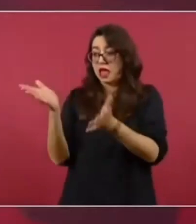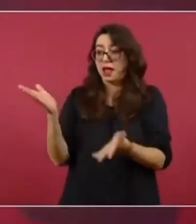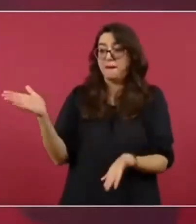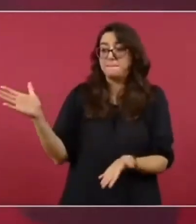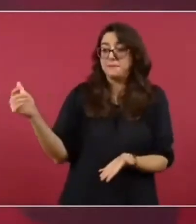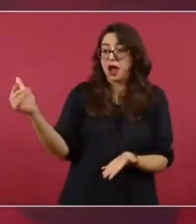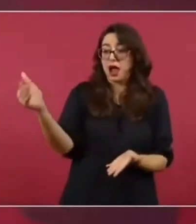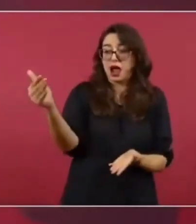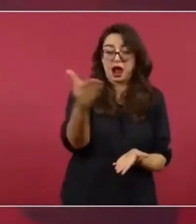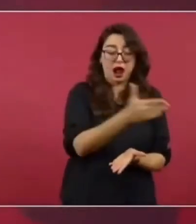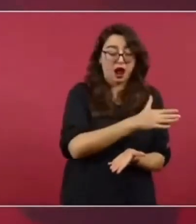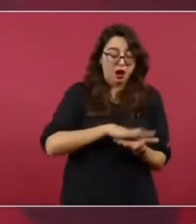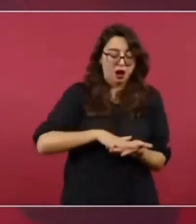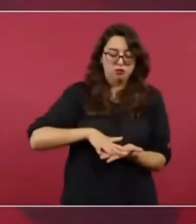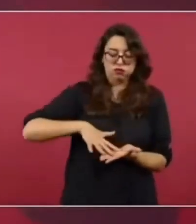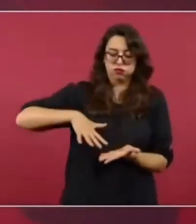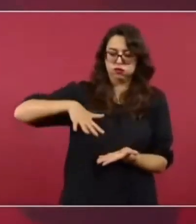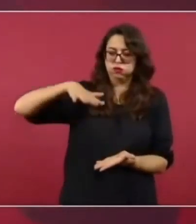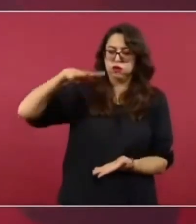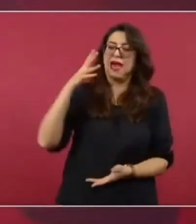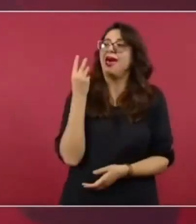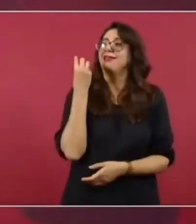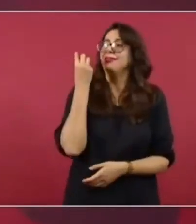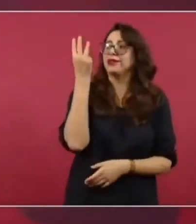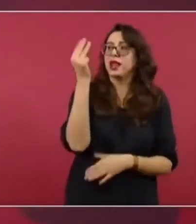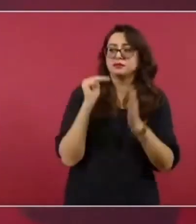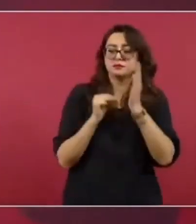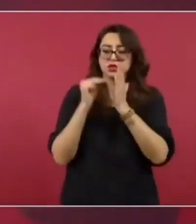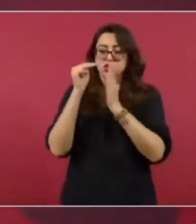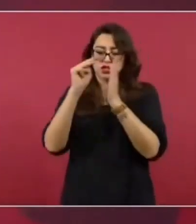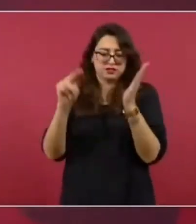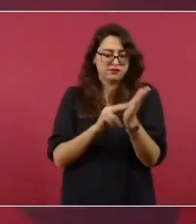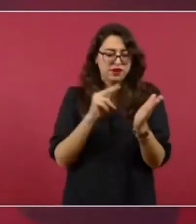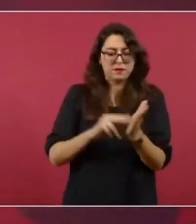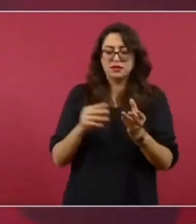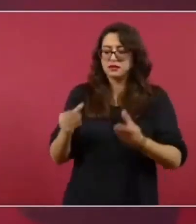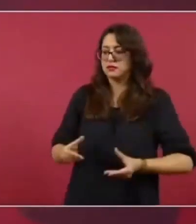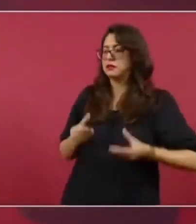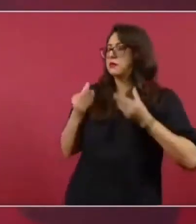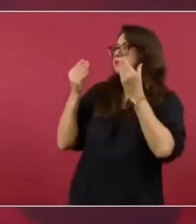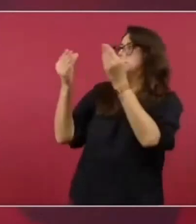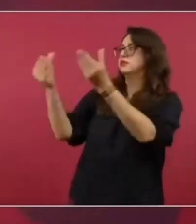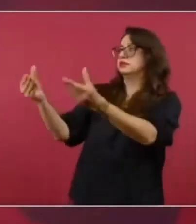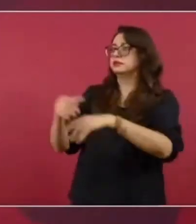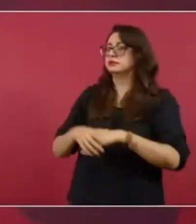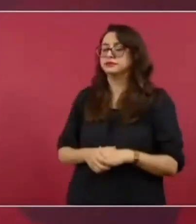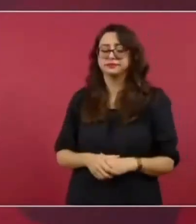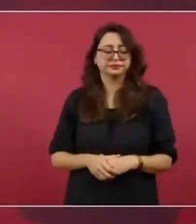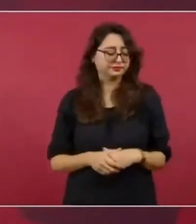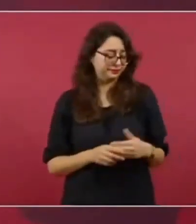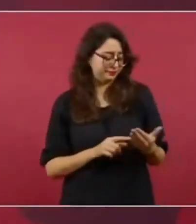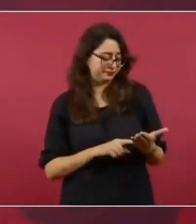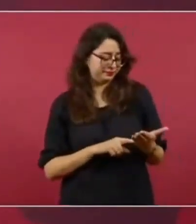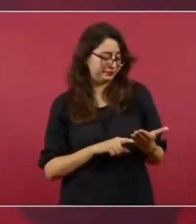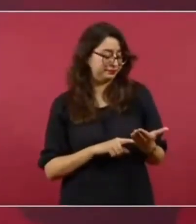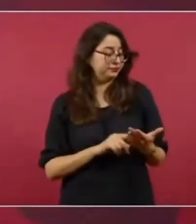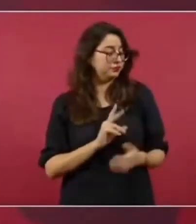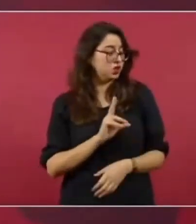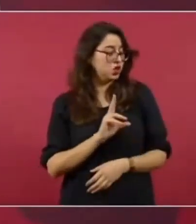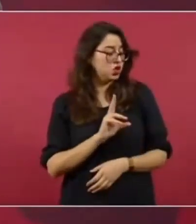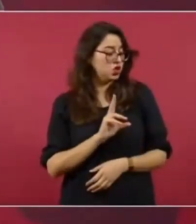y desecharon la propuesta es más